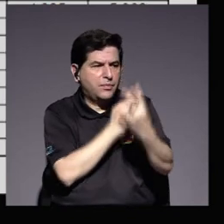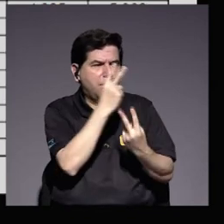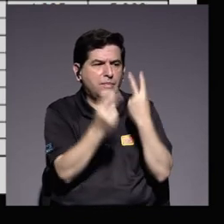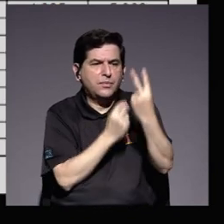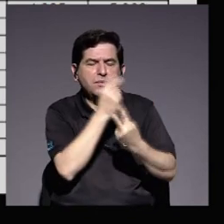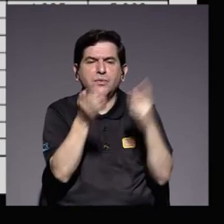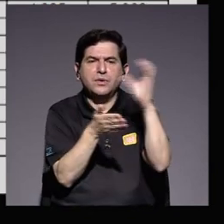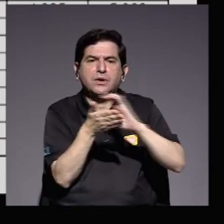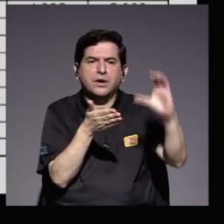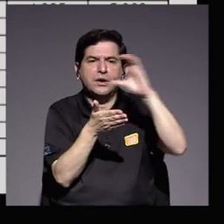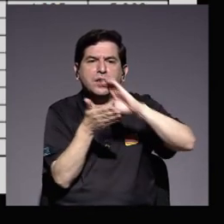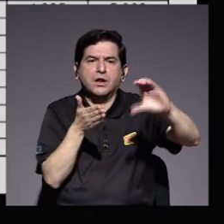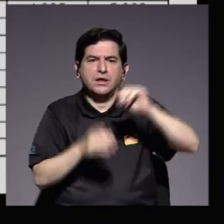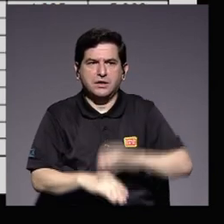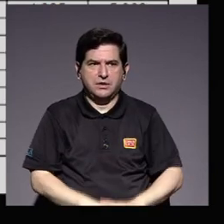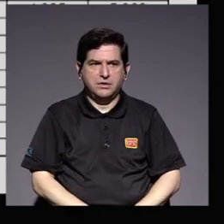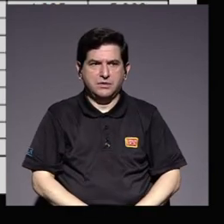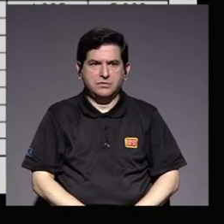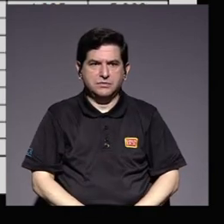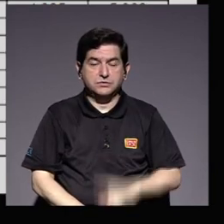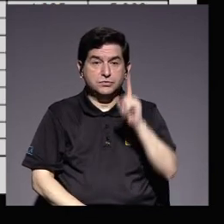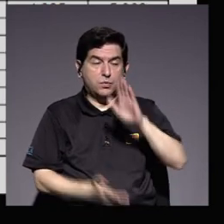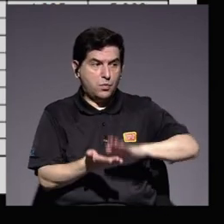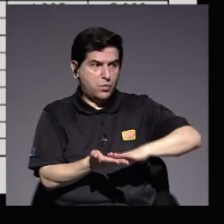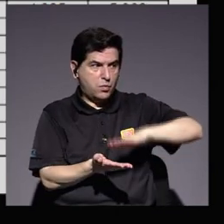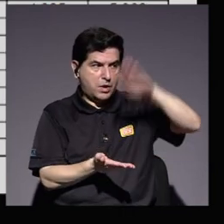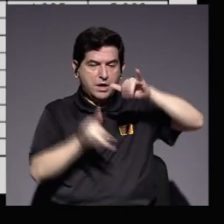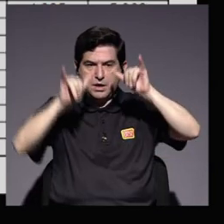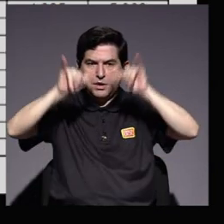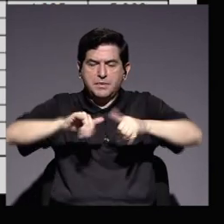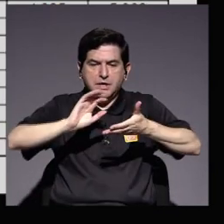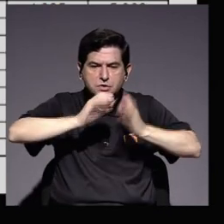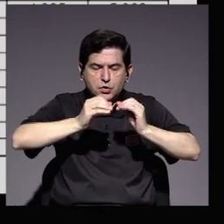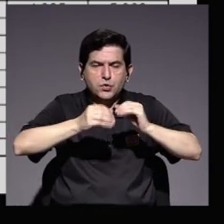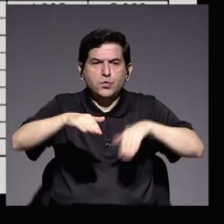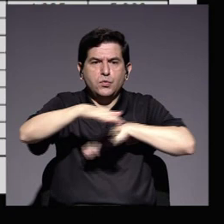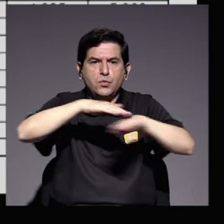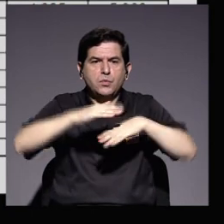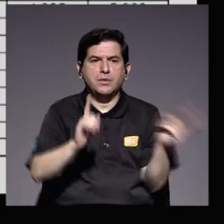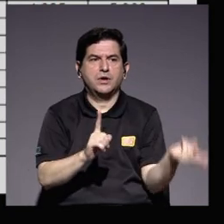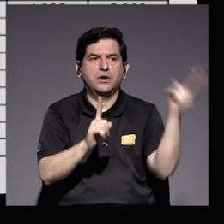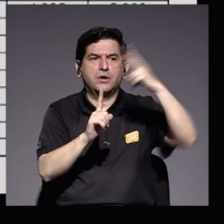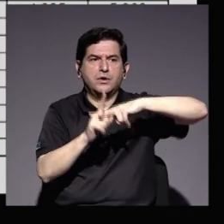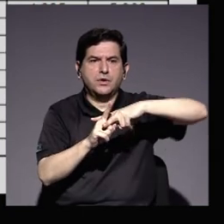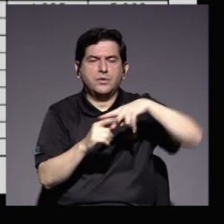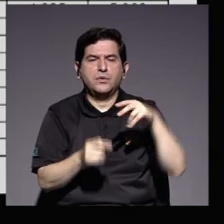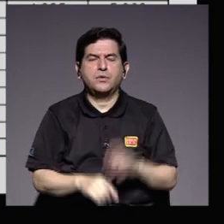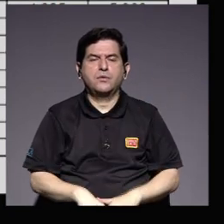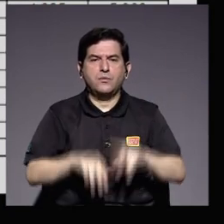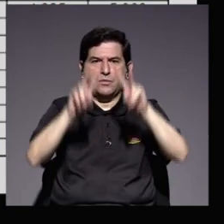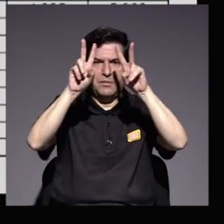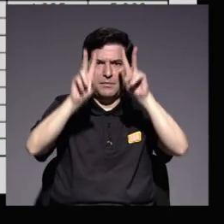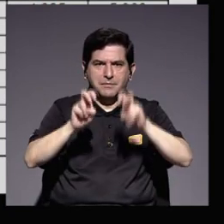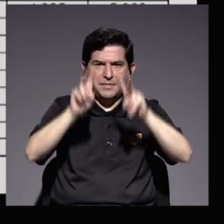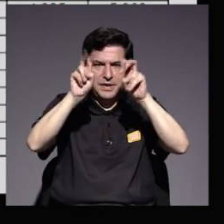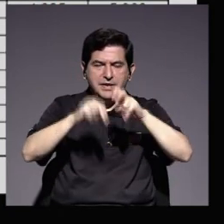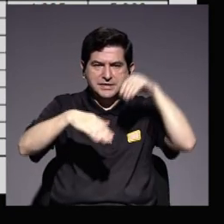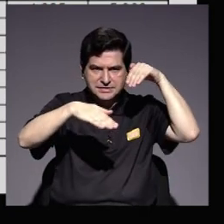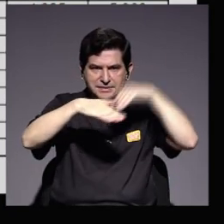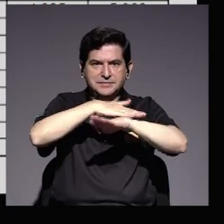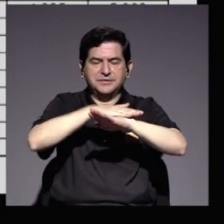los colegios se ha logrado hacer un aumento sostenido en el número de sedes de aplicación para la prueba de aptitud académica